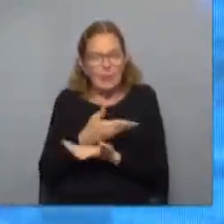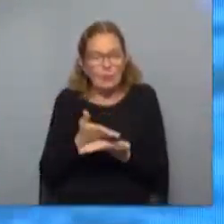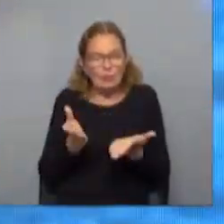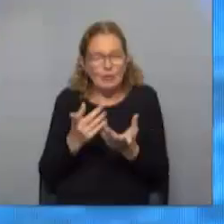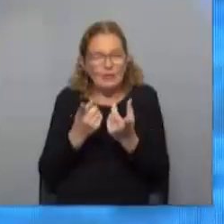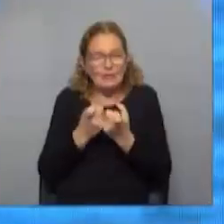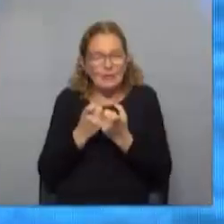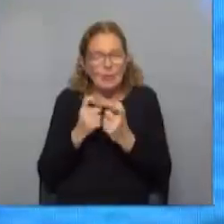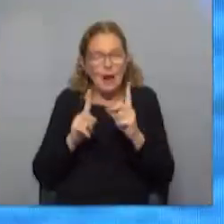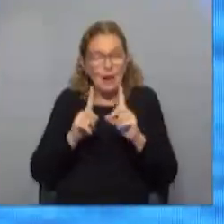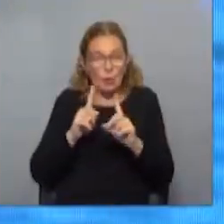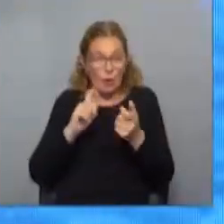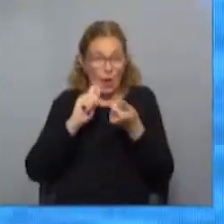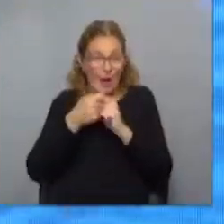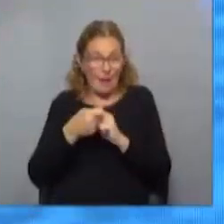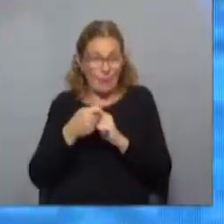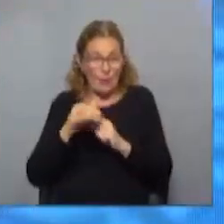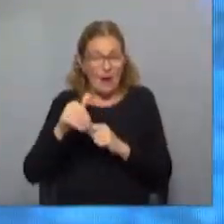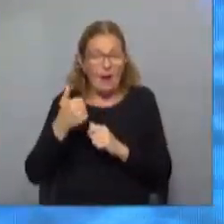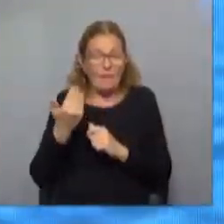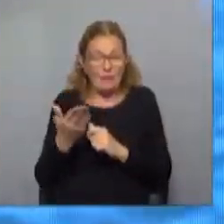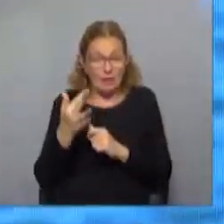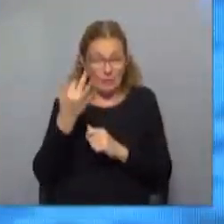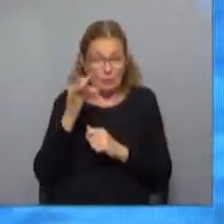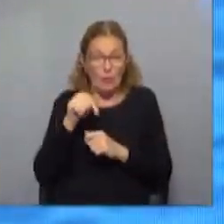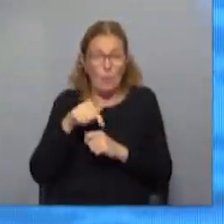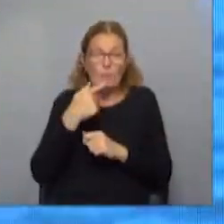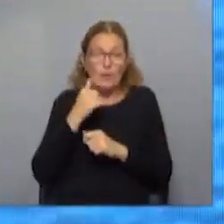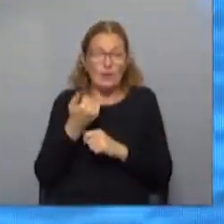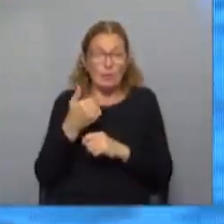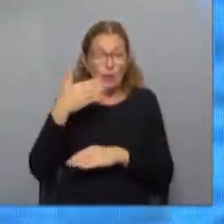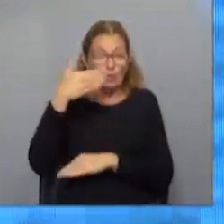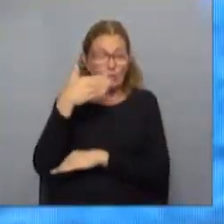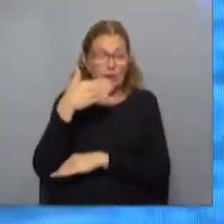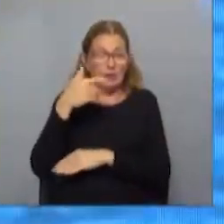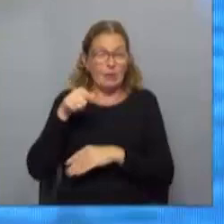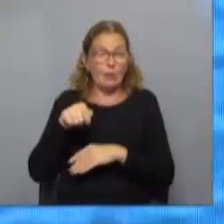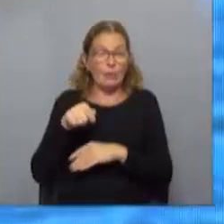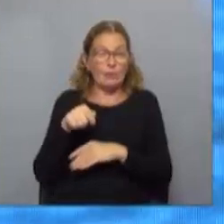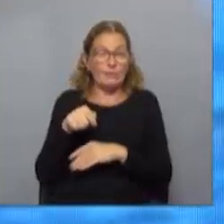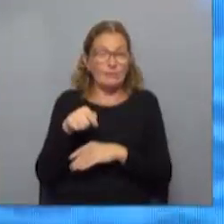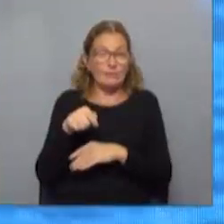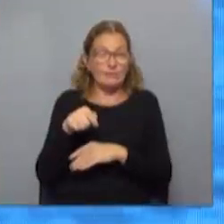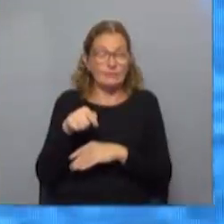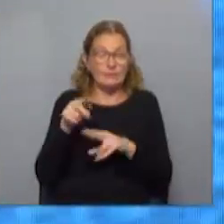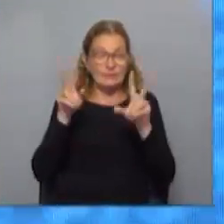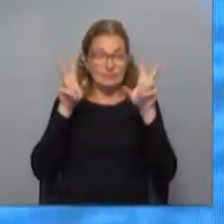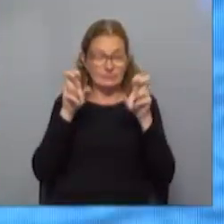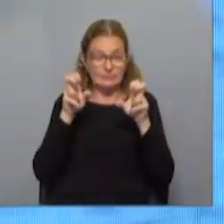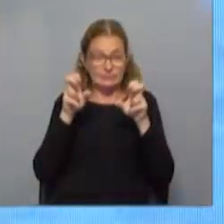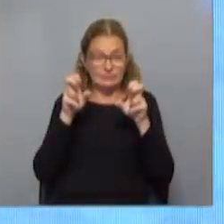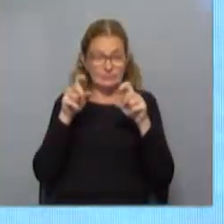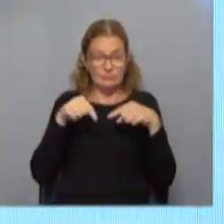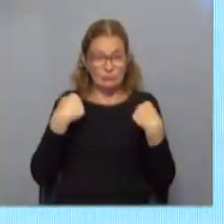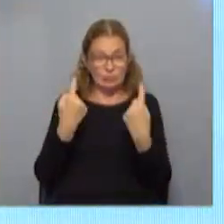necesitamos algunos cambios para lo que se viene. Hoy, por ejemplo, en la hotelería, el tema de que sean todos